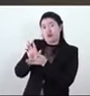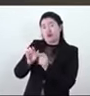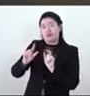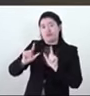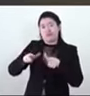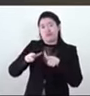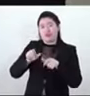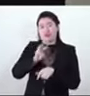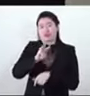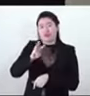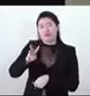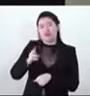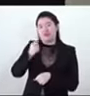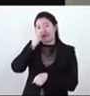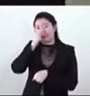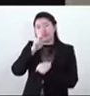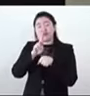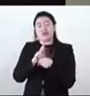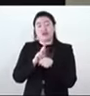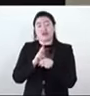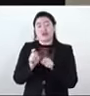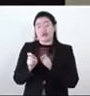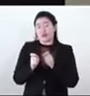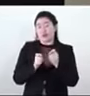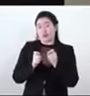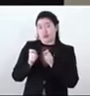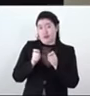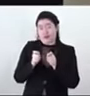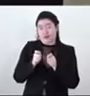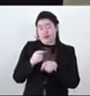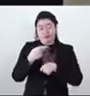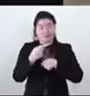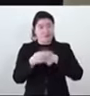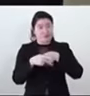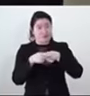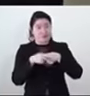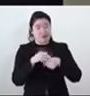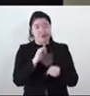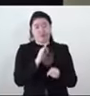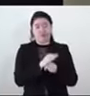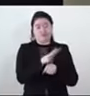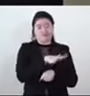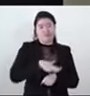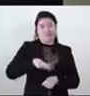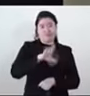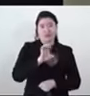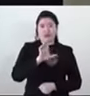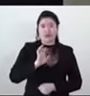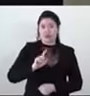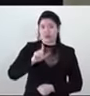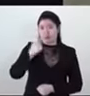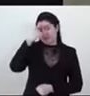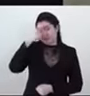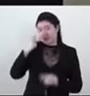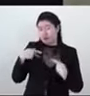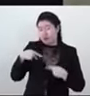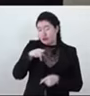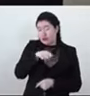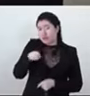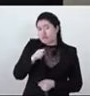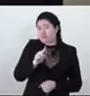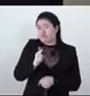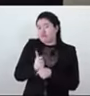la Secretaría de Gestión Integral de Riesgos y Protección Civil para el conocimiento de toda la ciudadanía, el